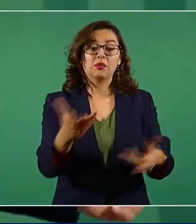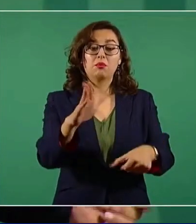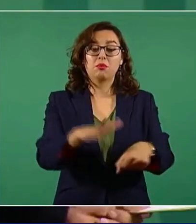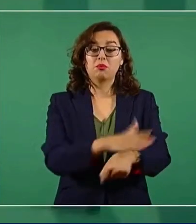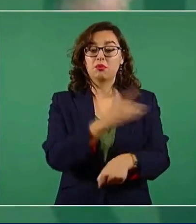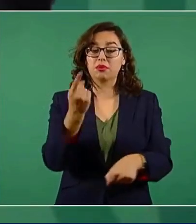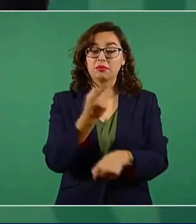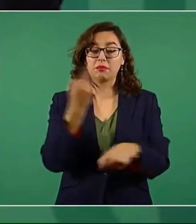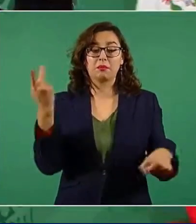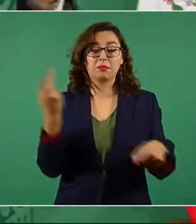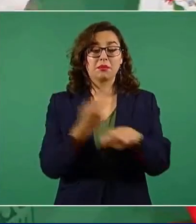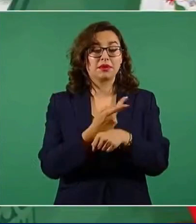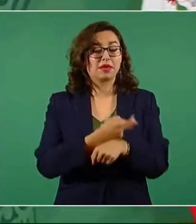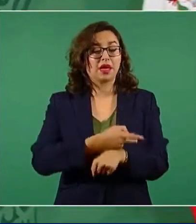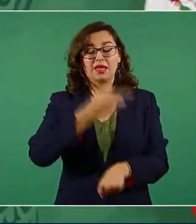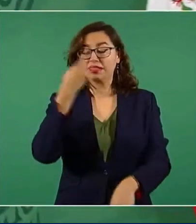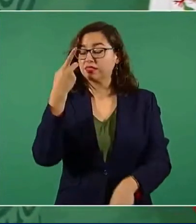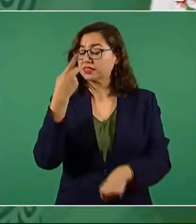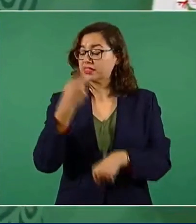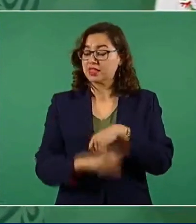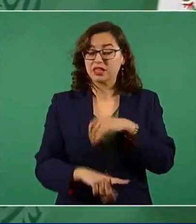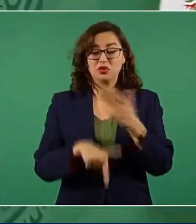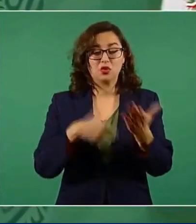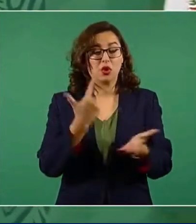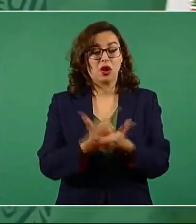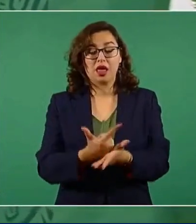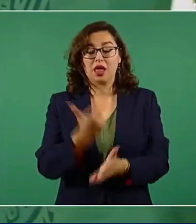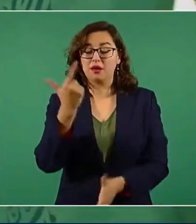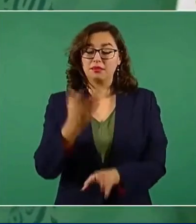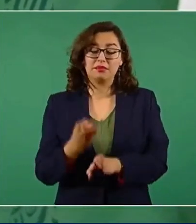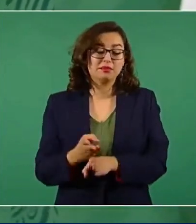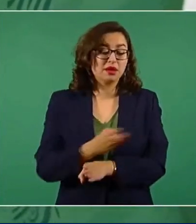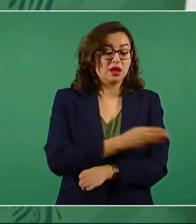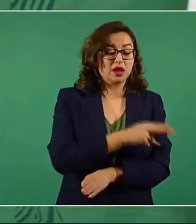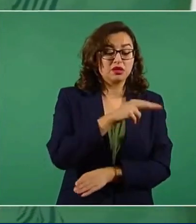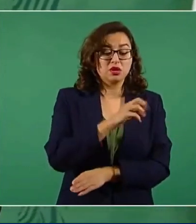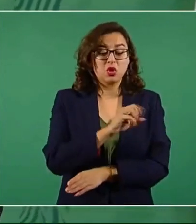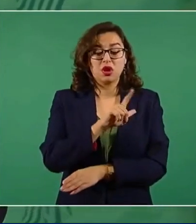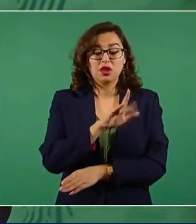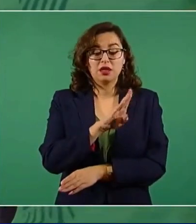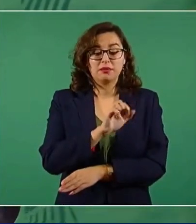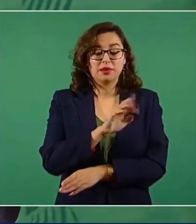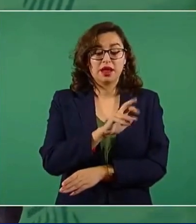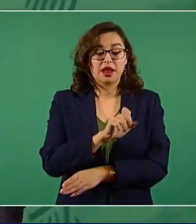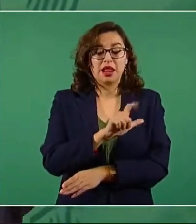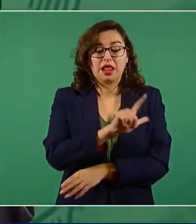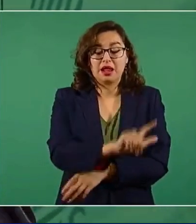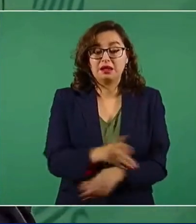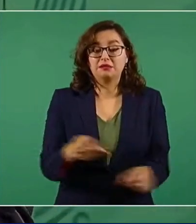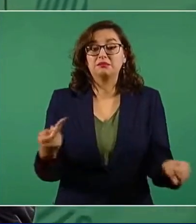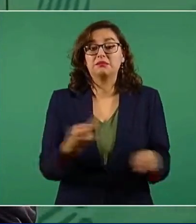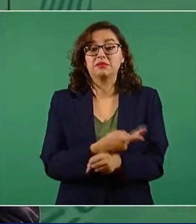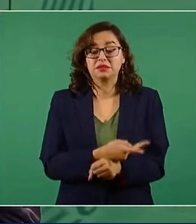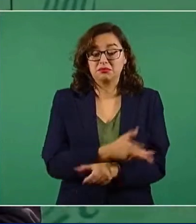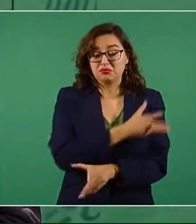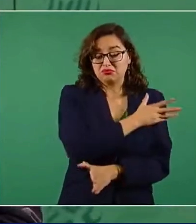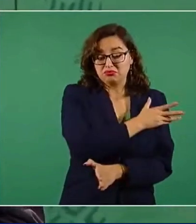entre otros, que causó el neoliberalismo es que no se formaron